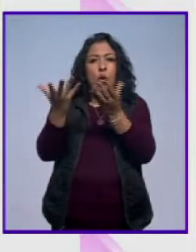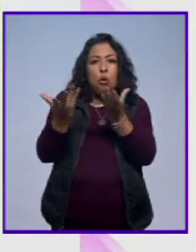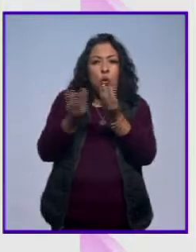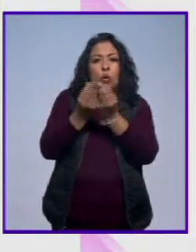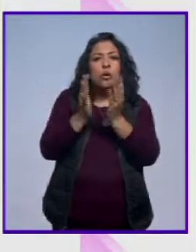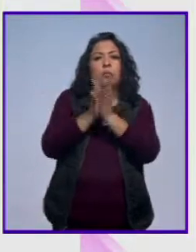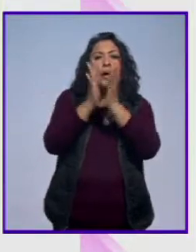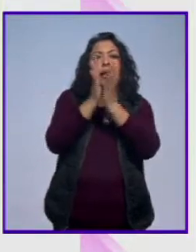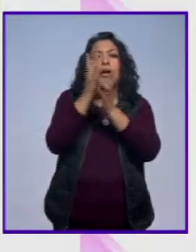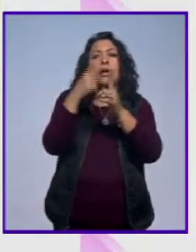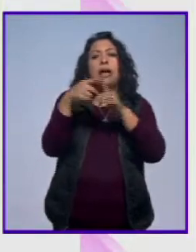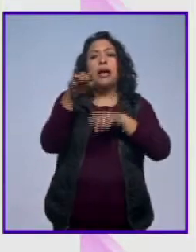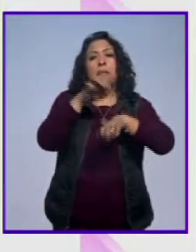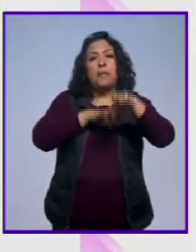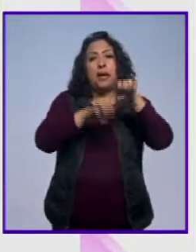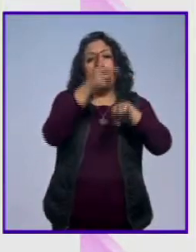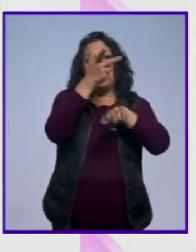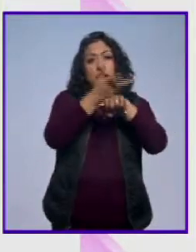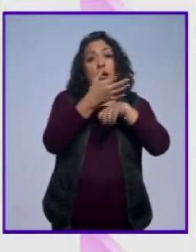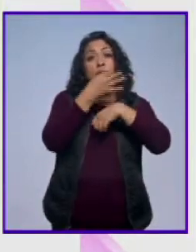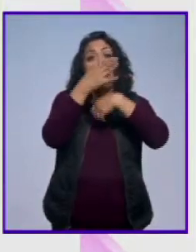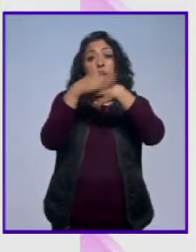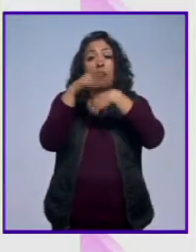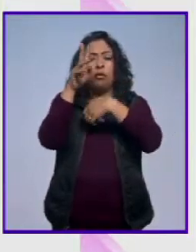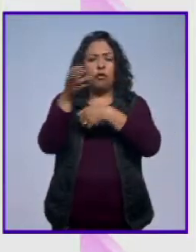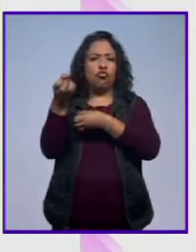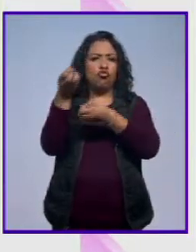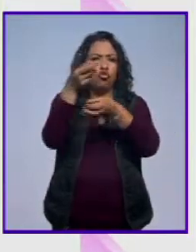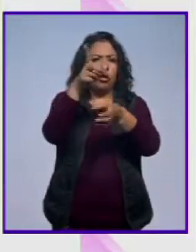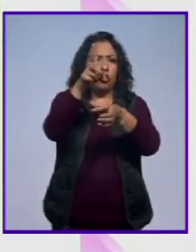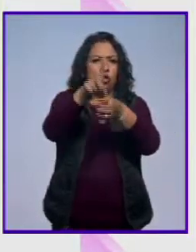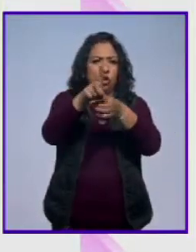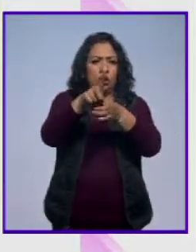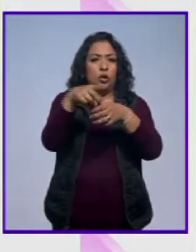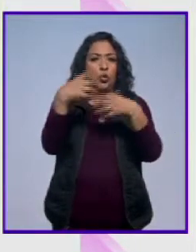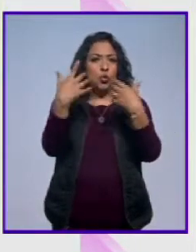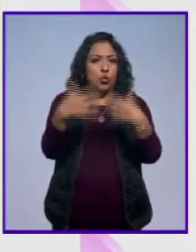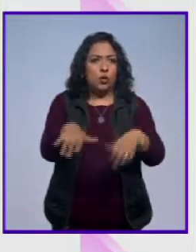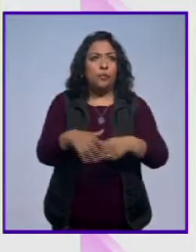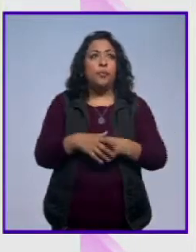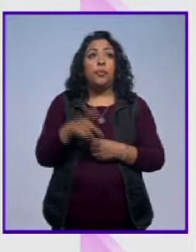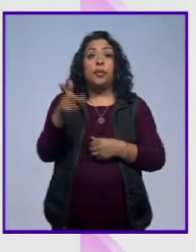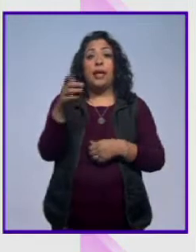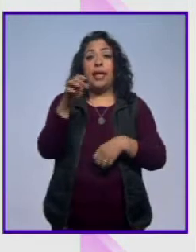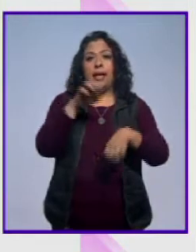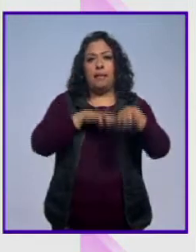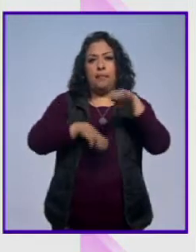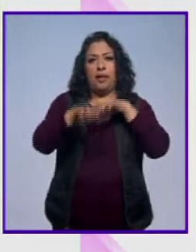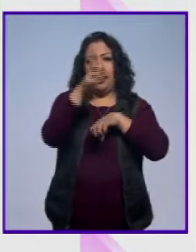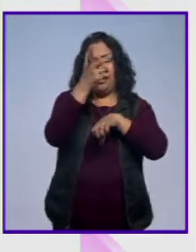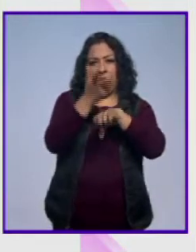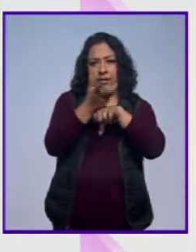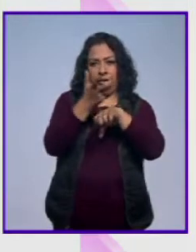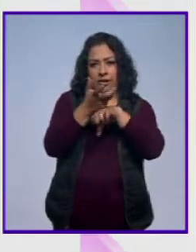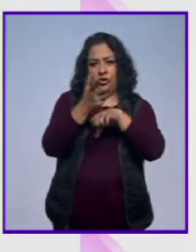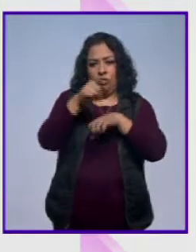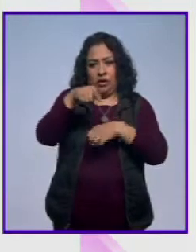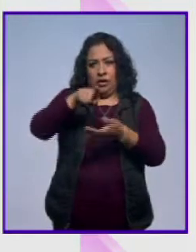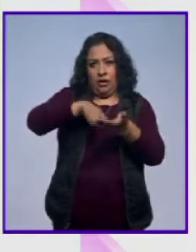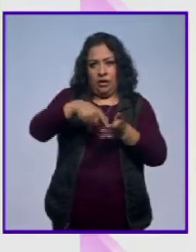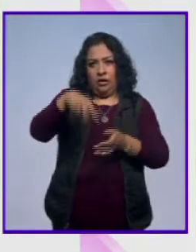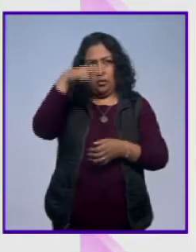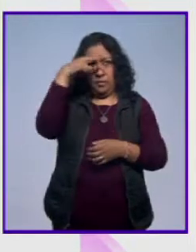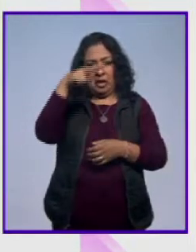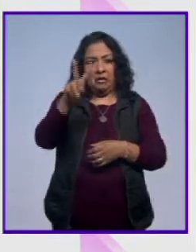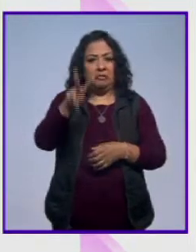de Estados Unidos, quien anunció una valiosa aportación. La Embajada de los Estados Unidos en México se